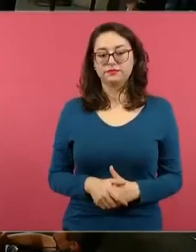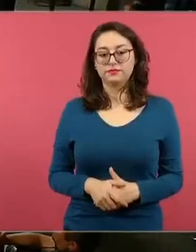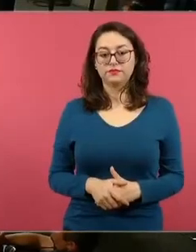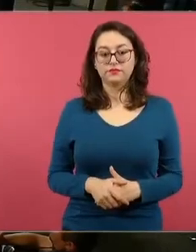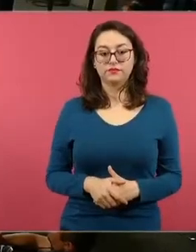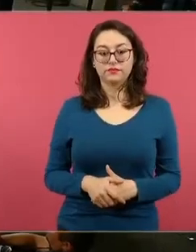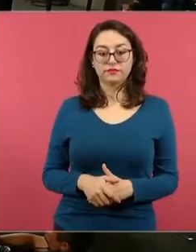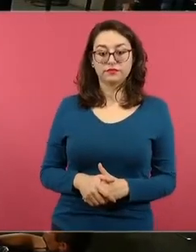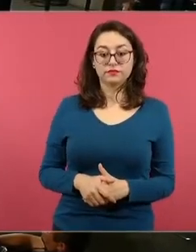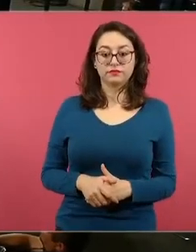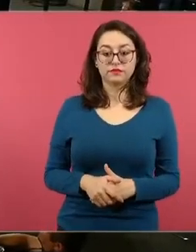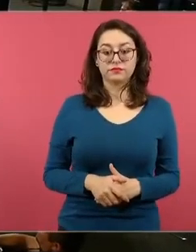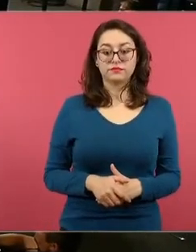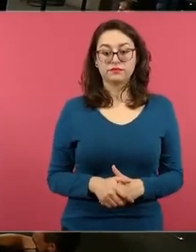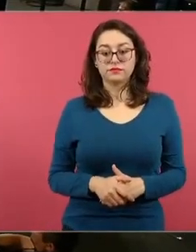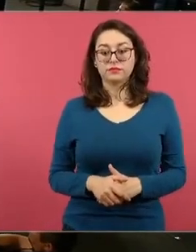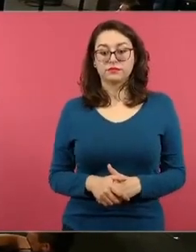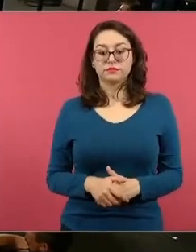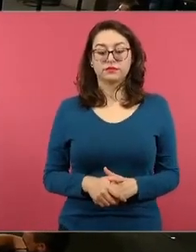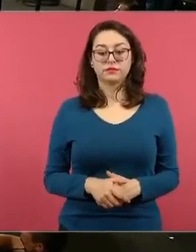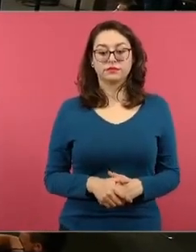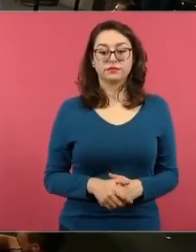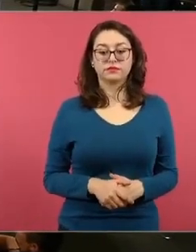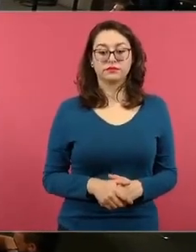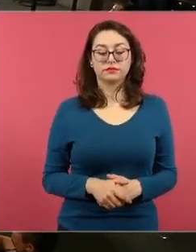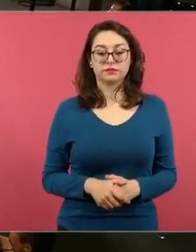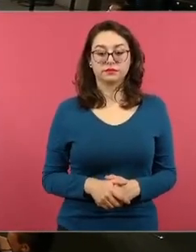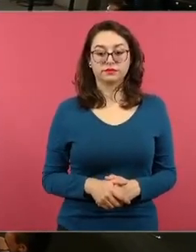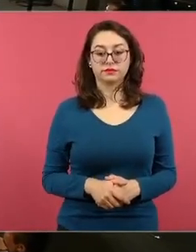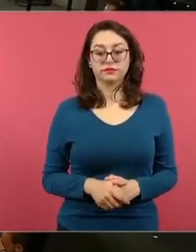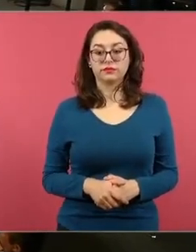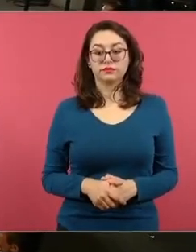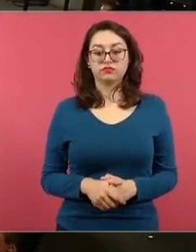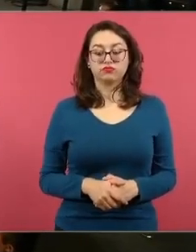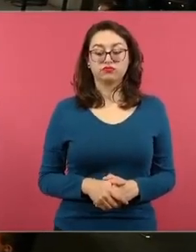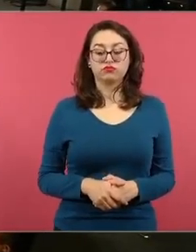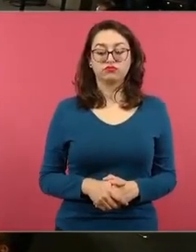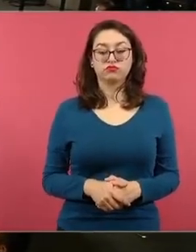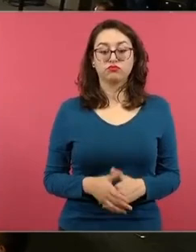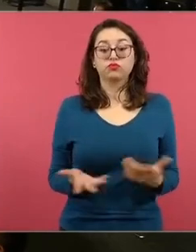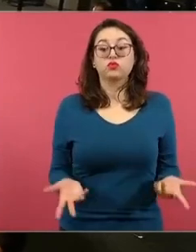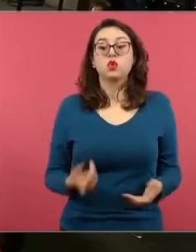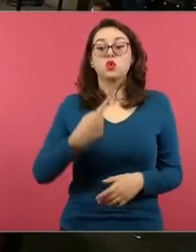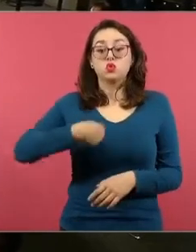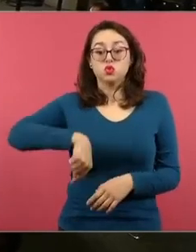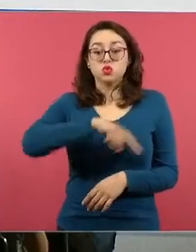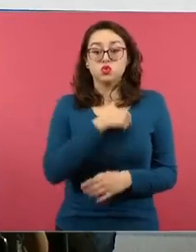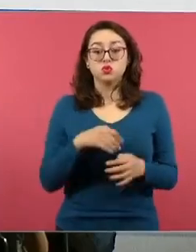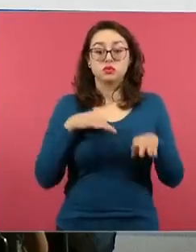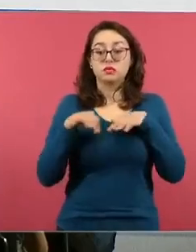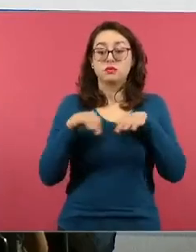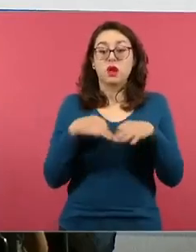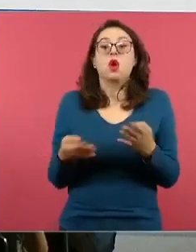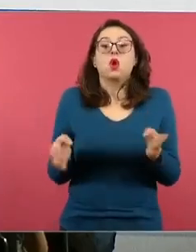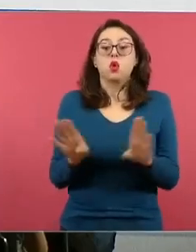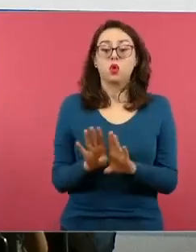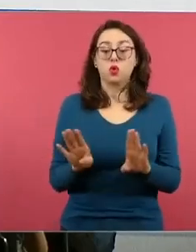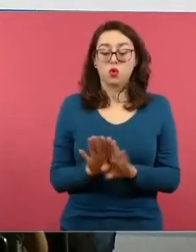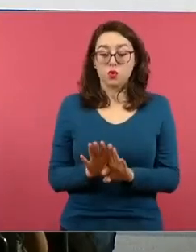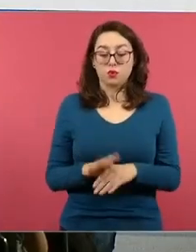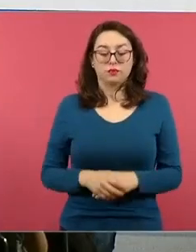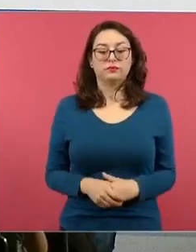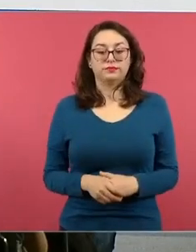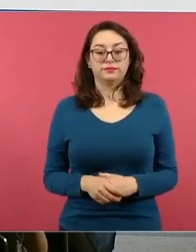Bueno, pero cómo vamos a trabajar esto, qué es lo que vamos a desarrollar y demás. En modelos